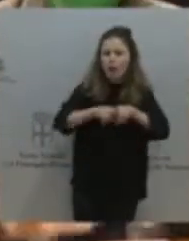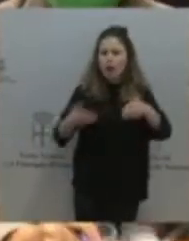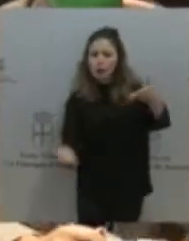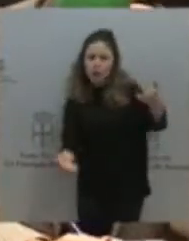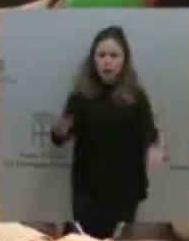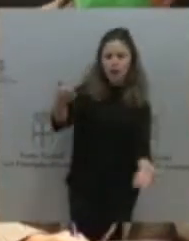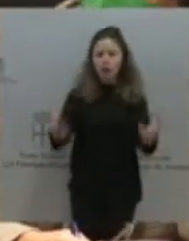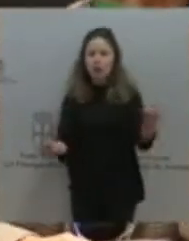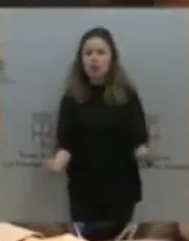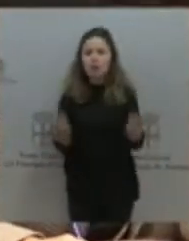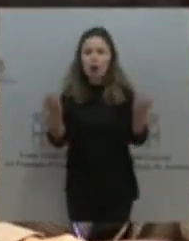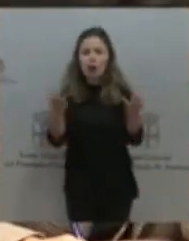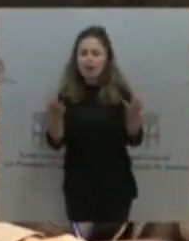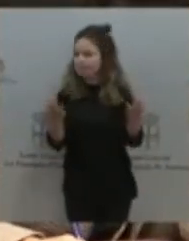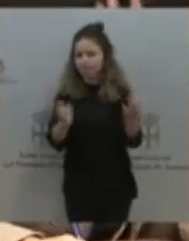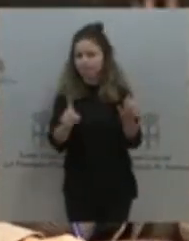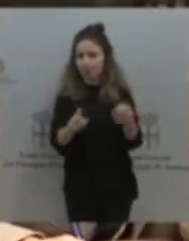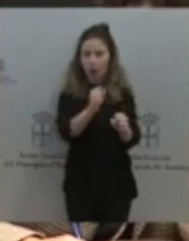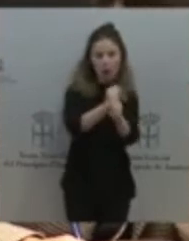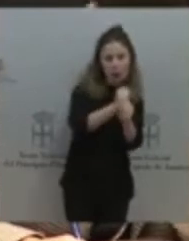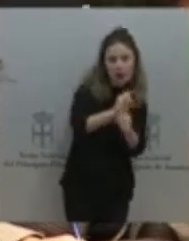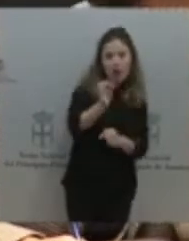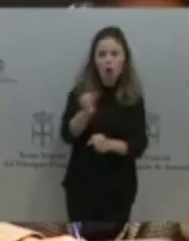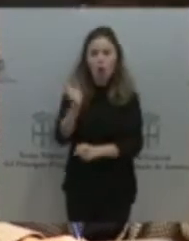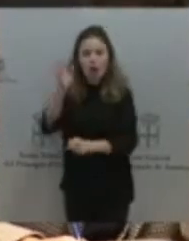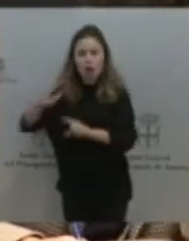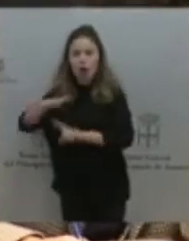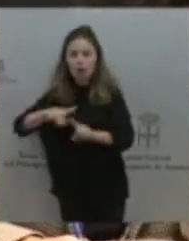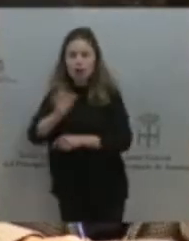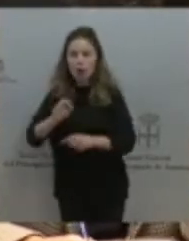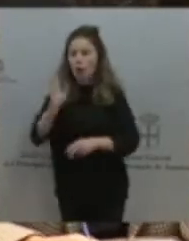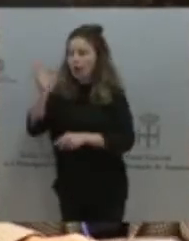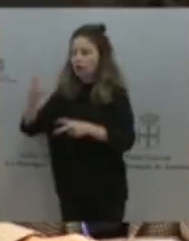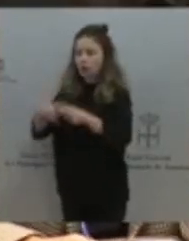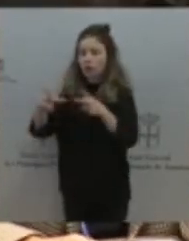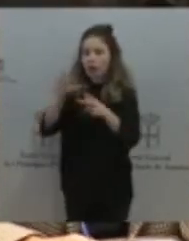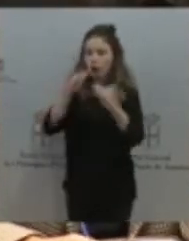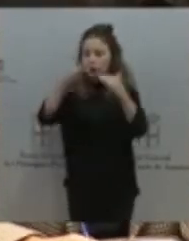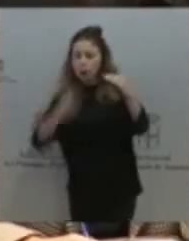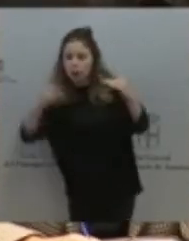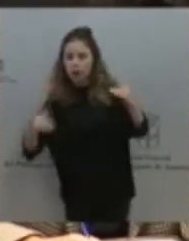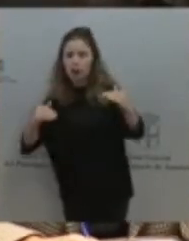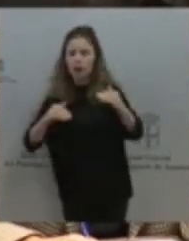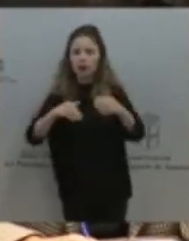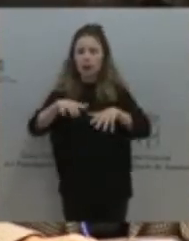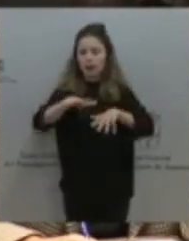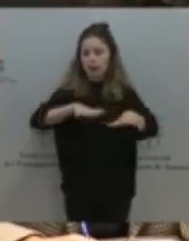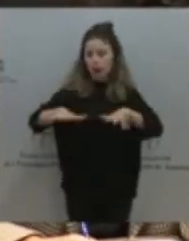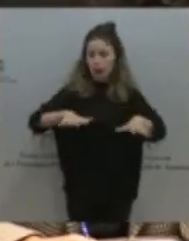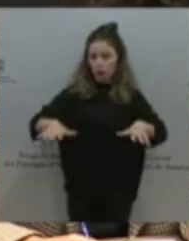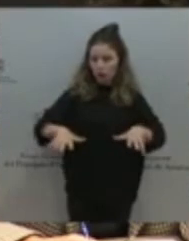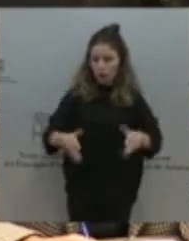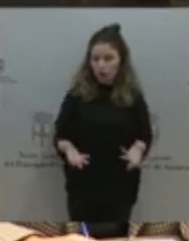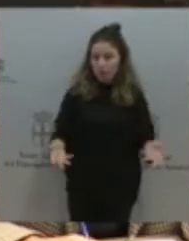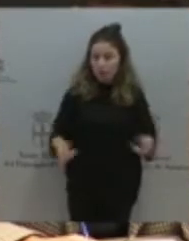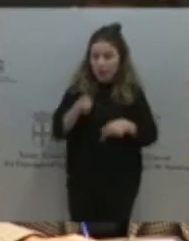o el daño ambiental o el daño social o el desequilibrio territorial. Creo que ese es el punto en el que tenemos que trabajar y que, a través de los distintos